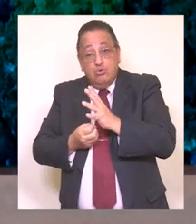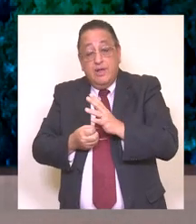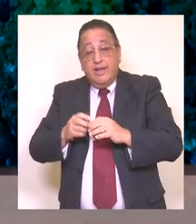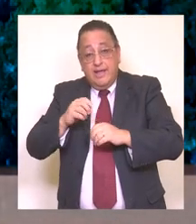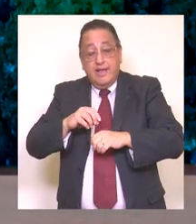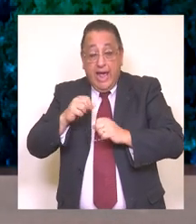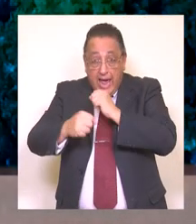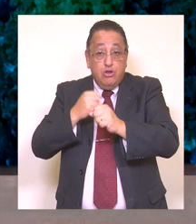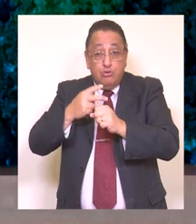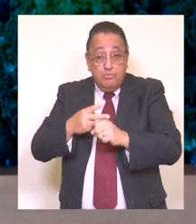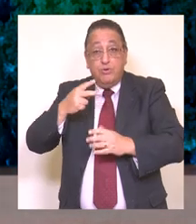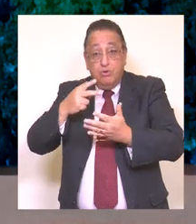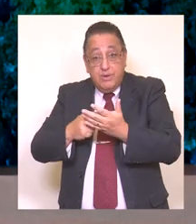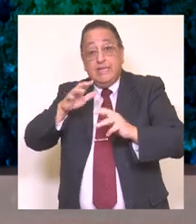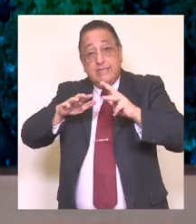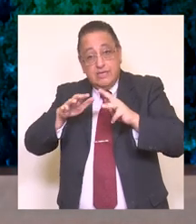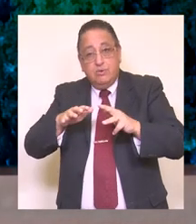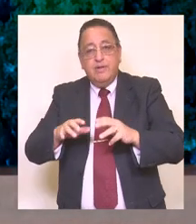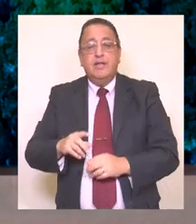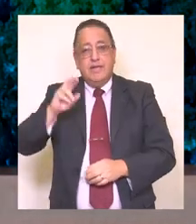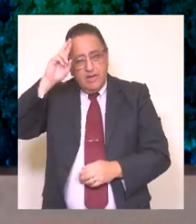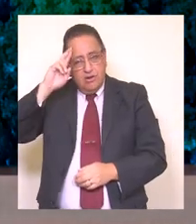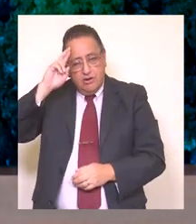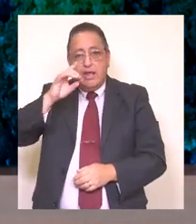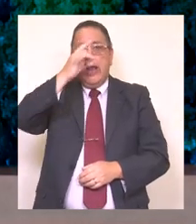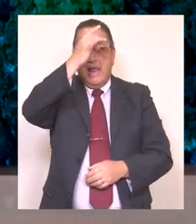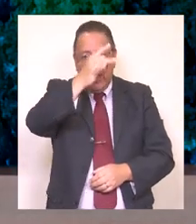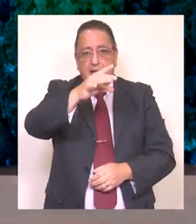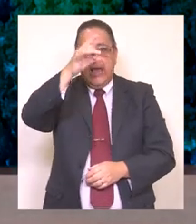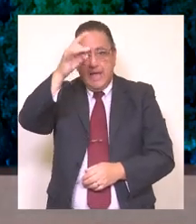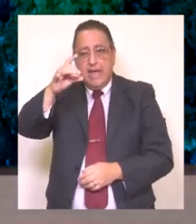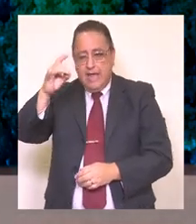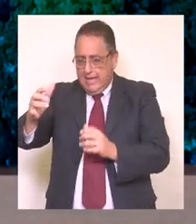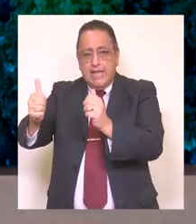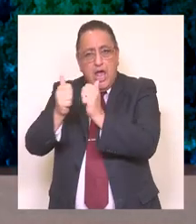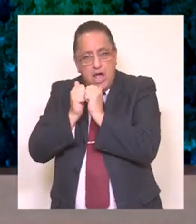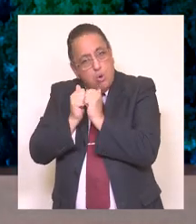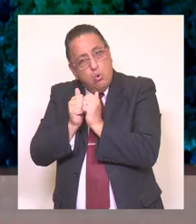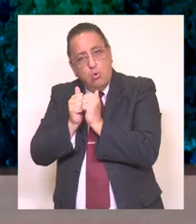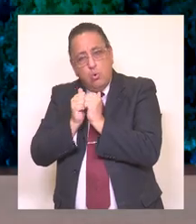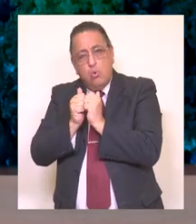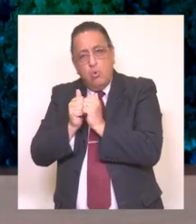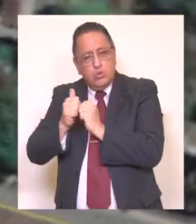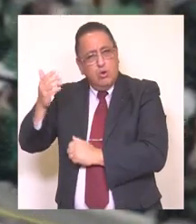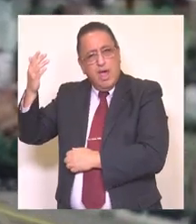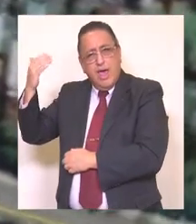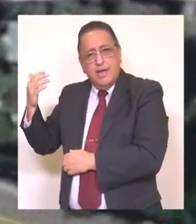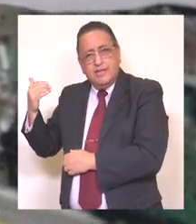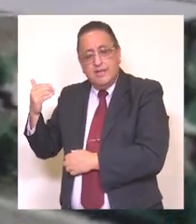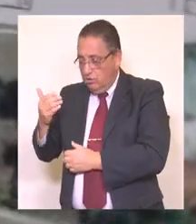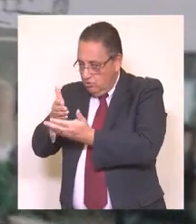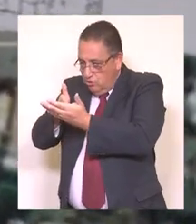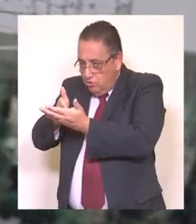quiero recordarle a nuestros vecinos y vecinas que juntos hace un tiempo iniciamos